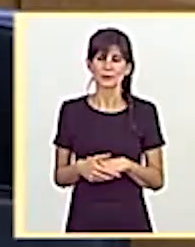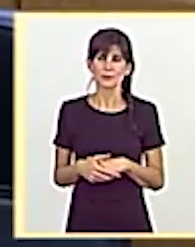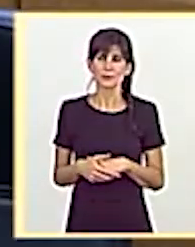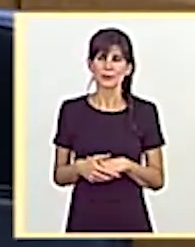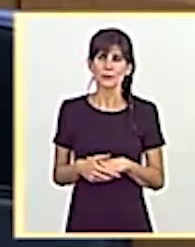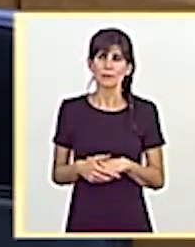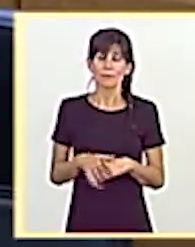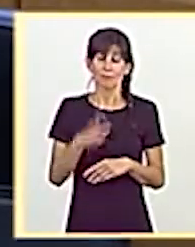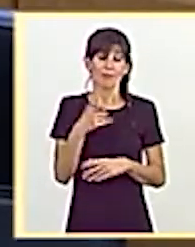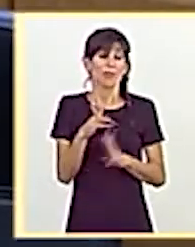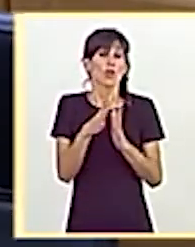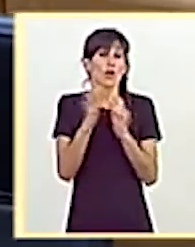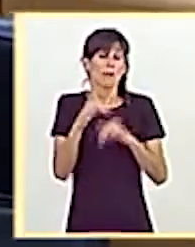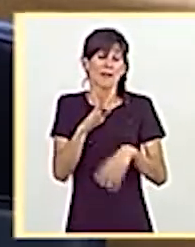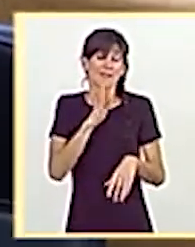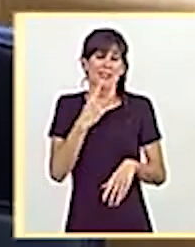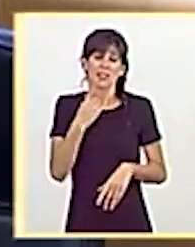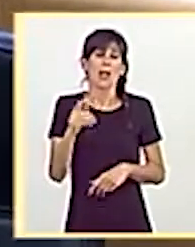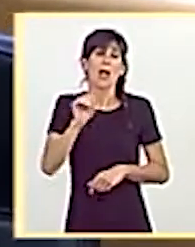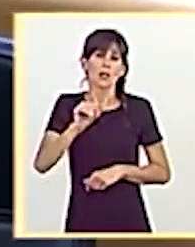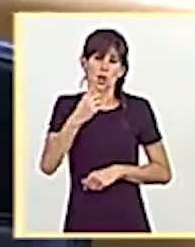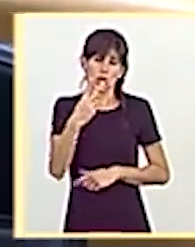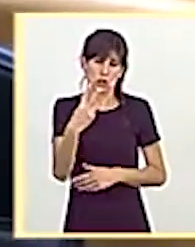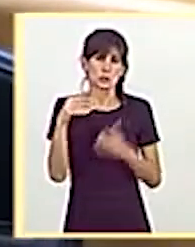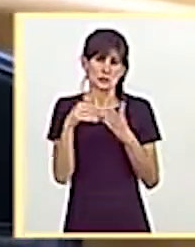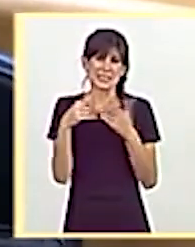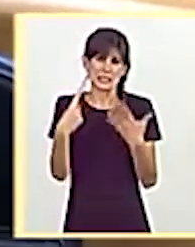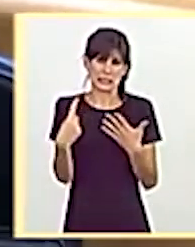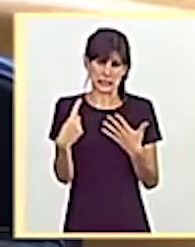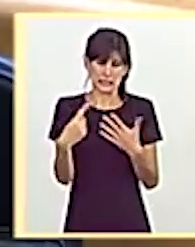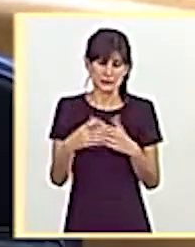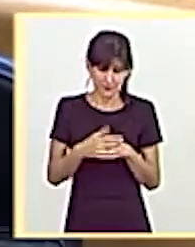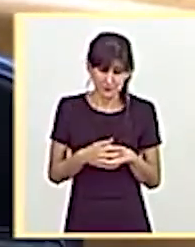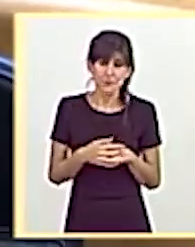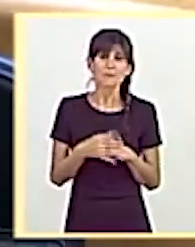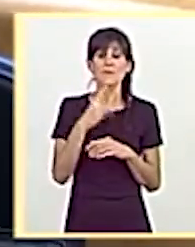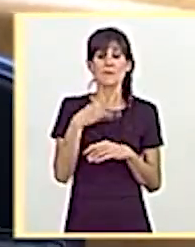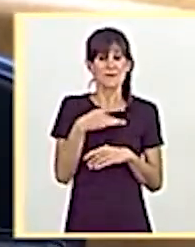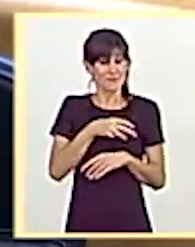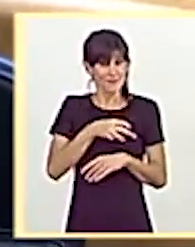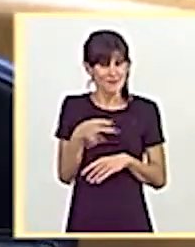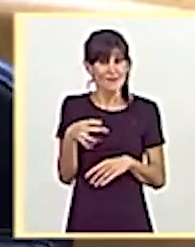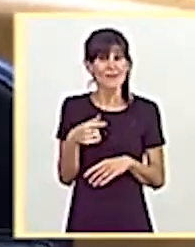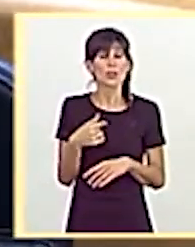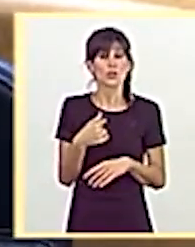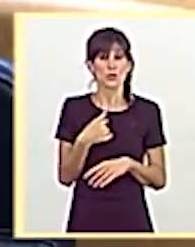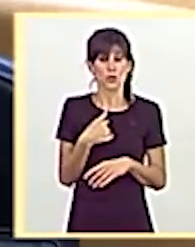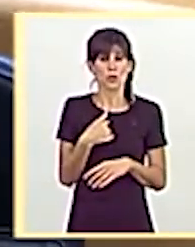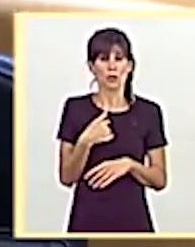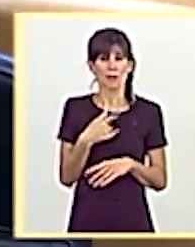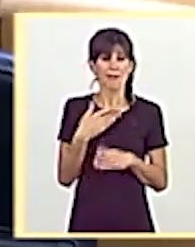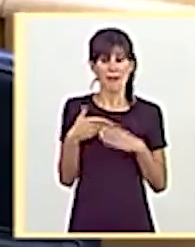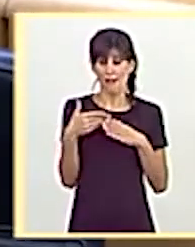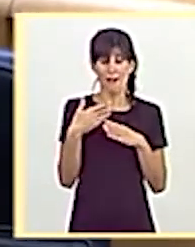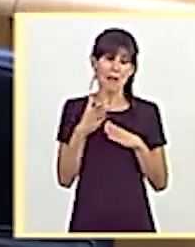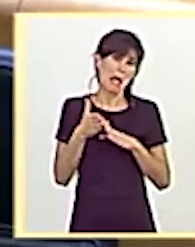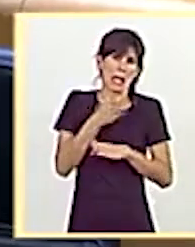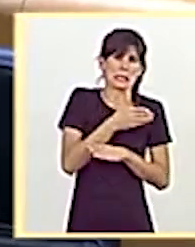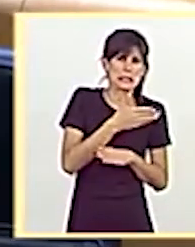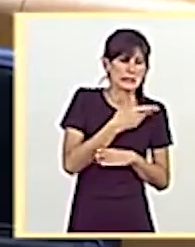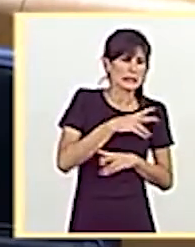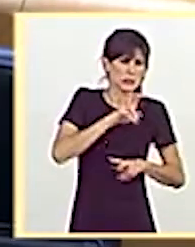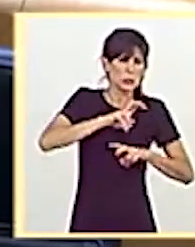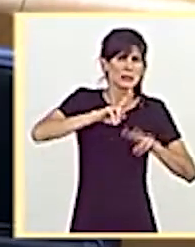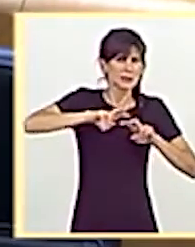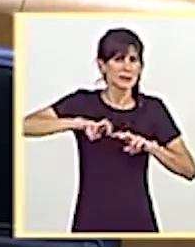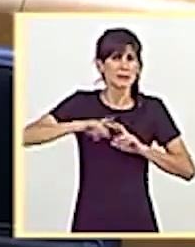Bueno, este convenio, como usted dice, es del año 2006. Efectivamente, yo, buscando antecedentes, he visto que